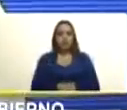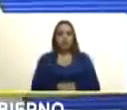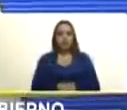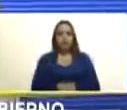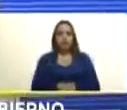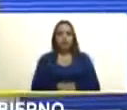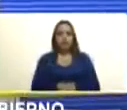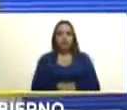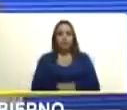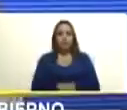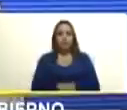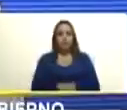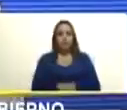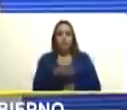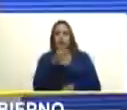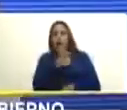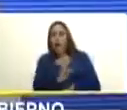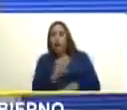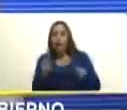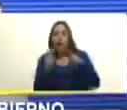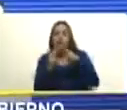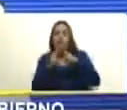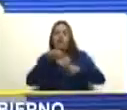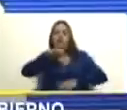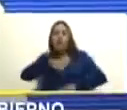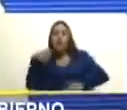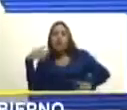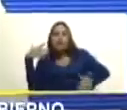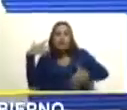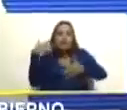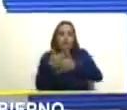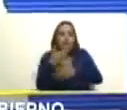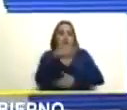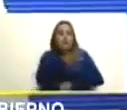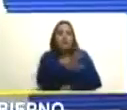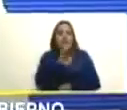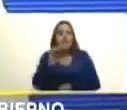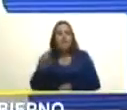ha sido un paseo por la historia de 500 años o más